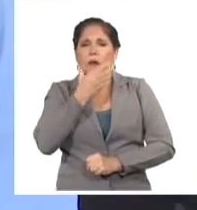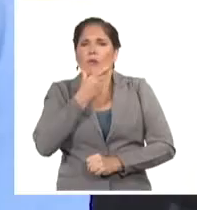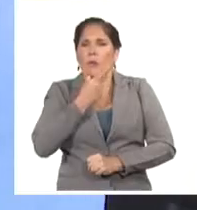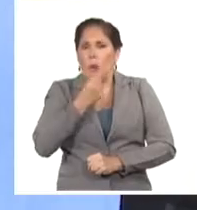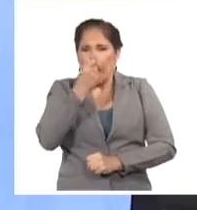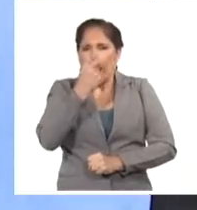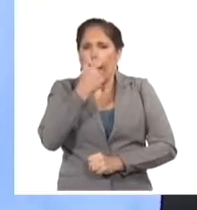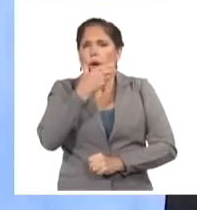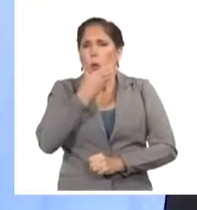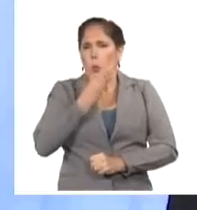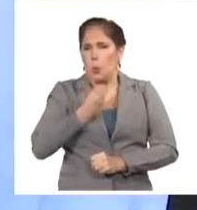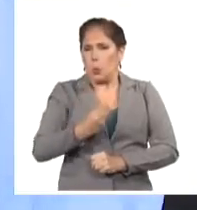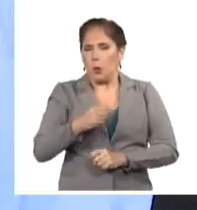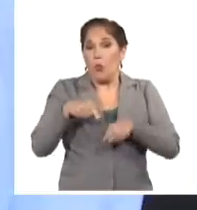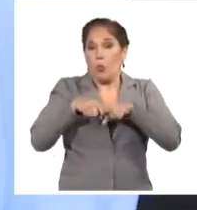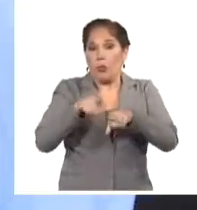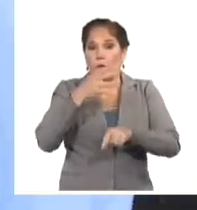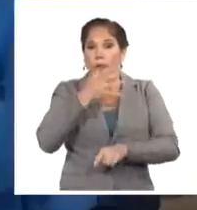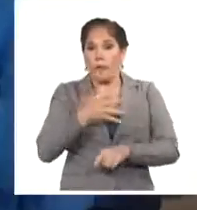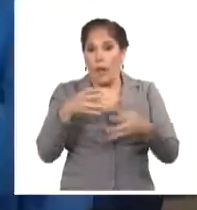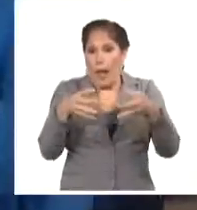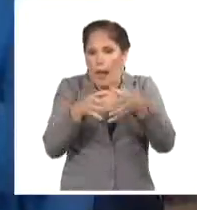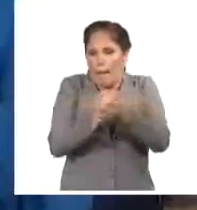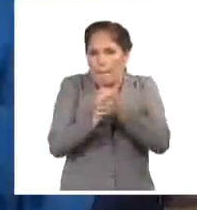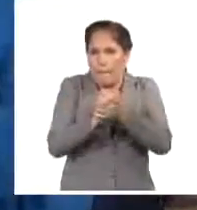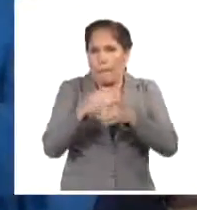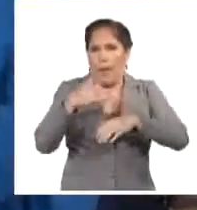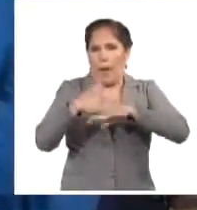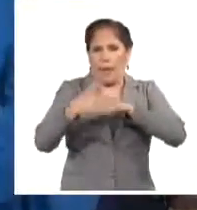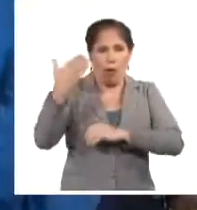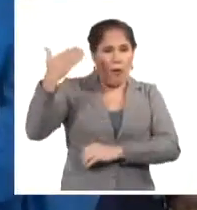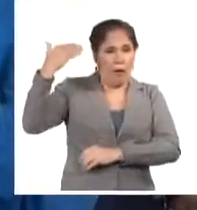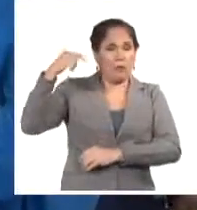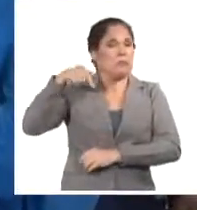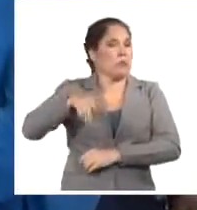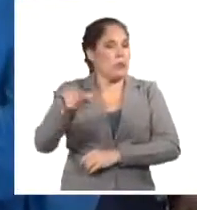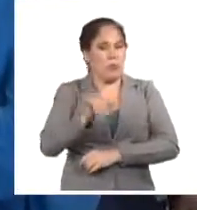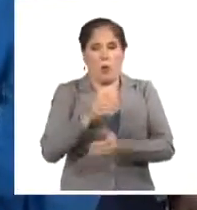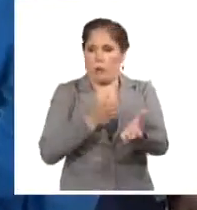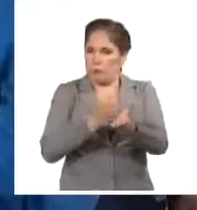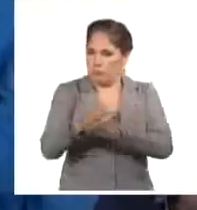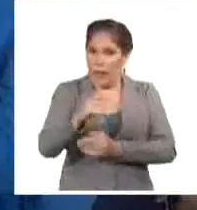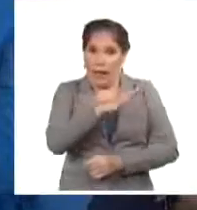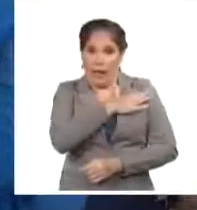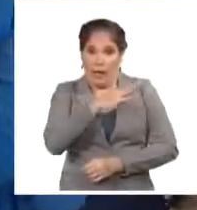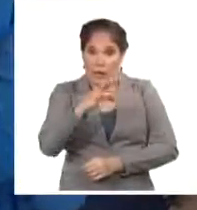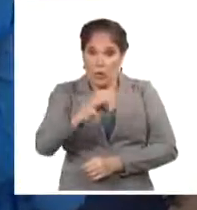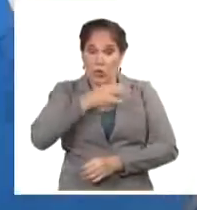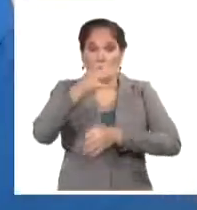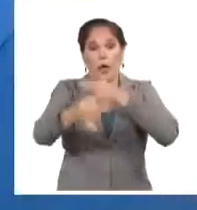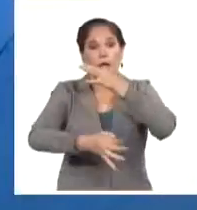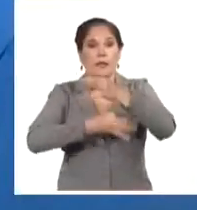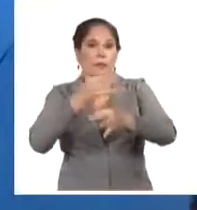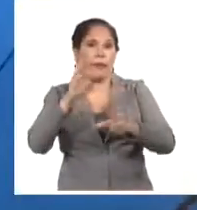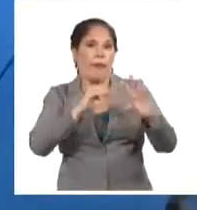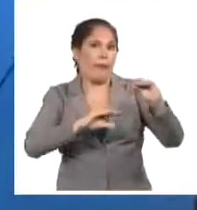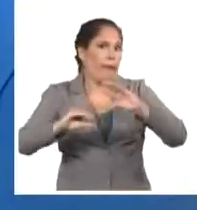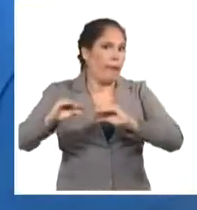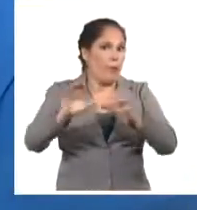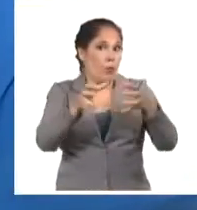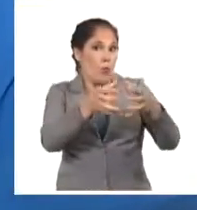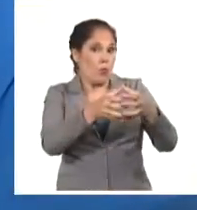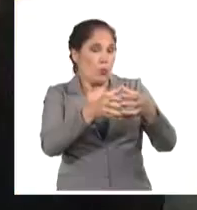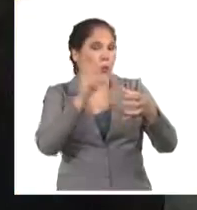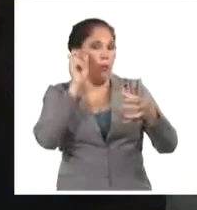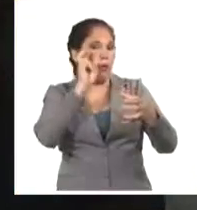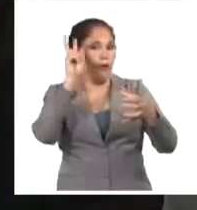Castro. Al término del encuentro, el presidente del Parlamento Cubano, Esteban Lazo Hernández, dialogó con los integrantes de la